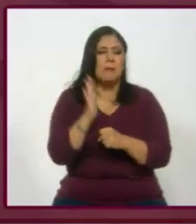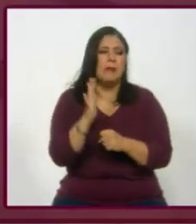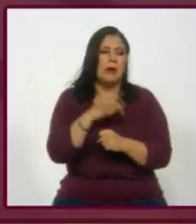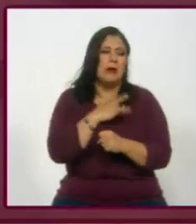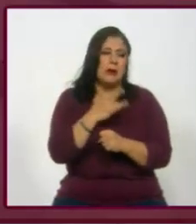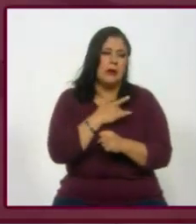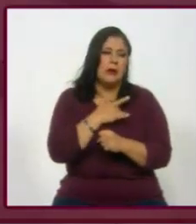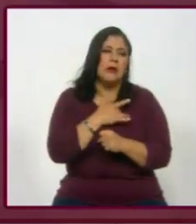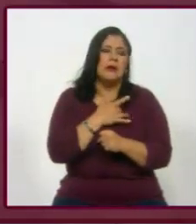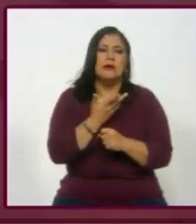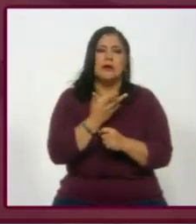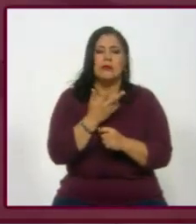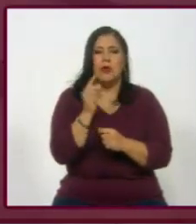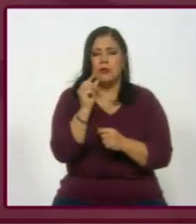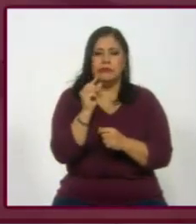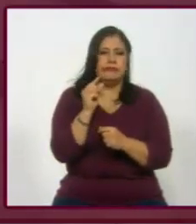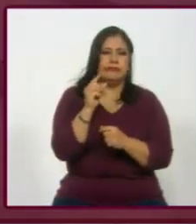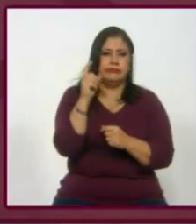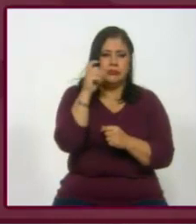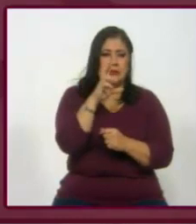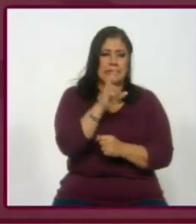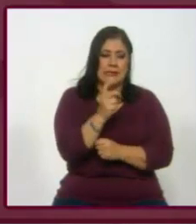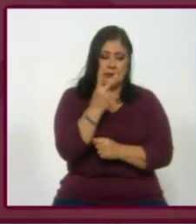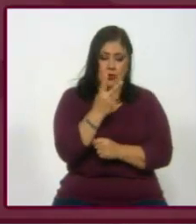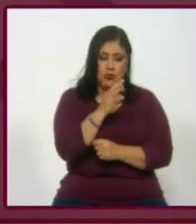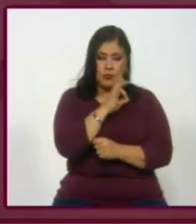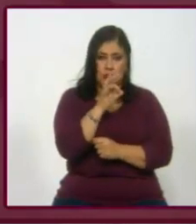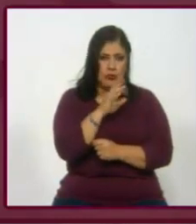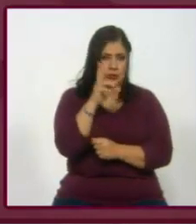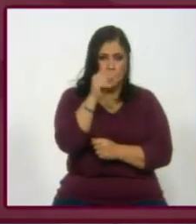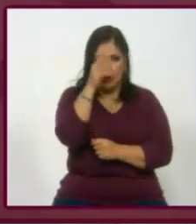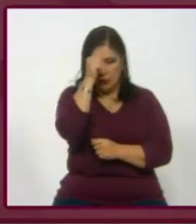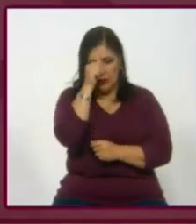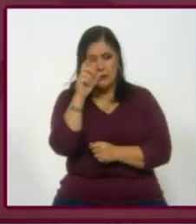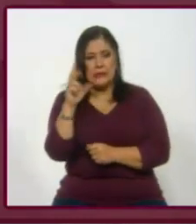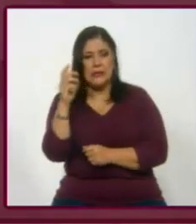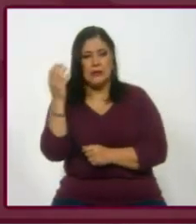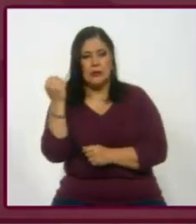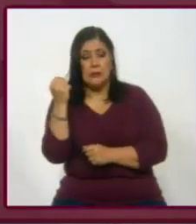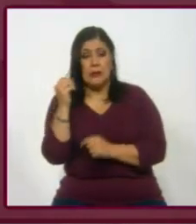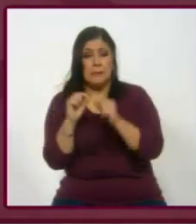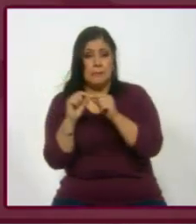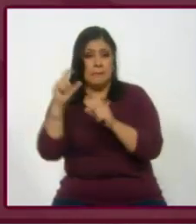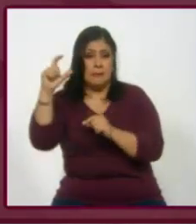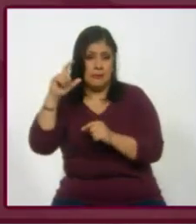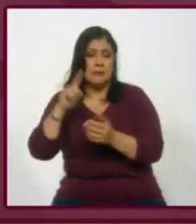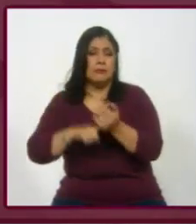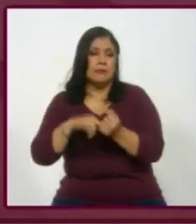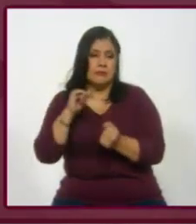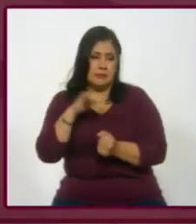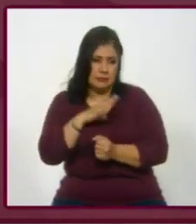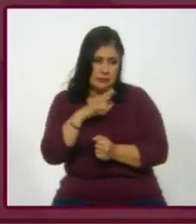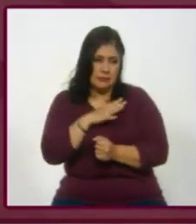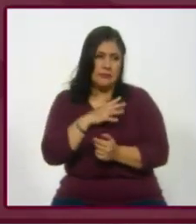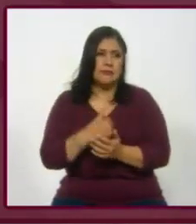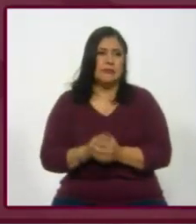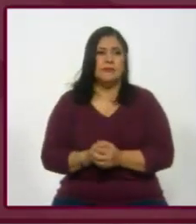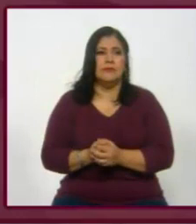pasar por polémico. Porque 32% está en desacuerdo y 39% este sí creció. Es decir,